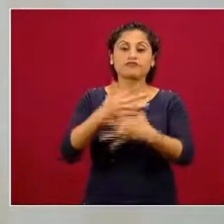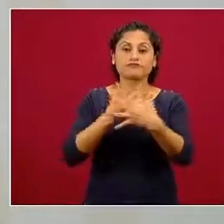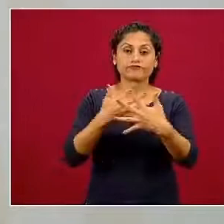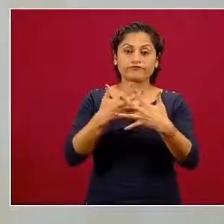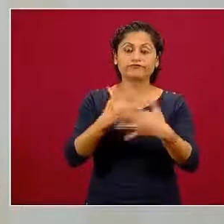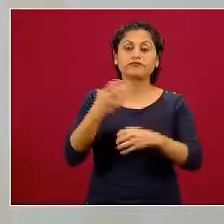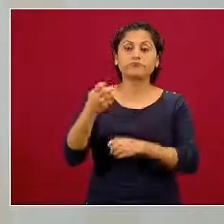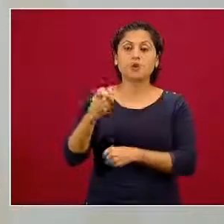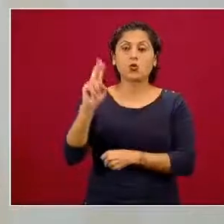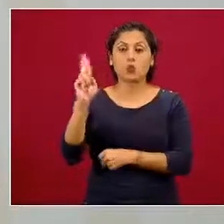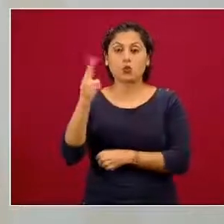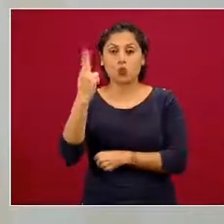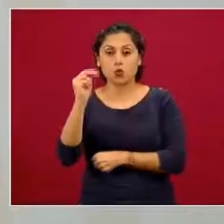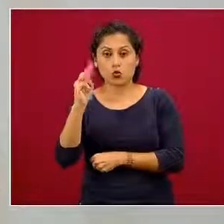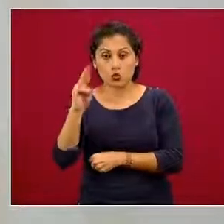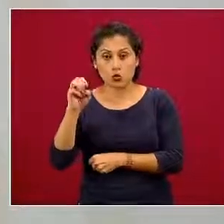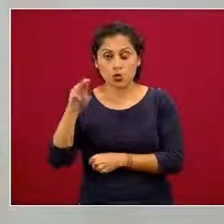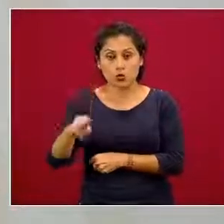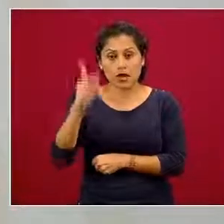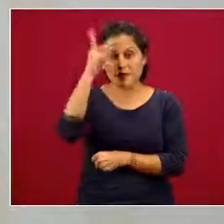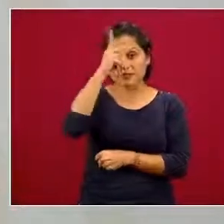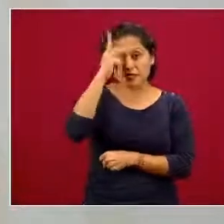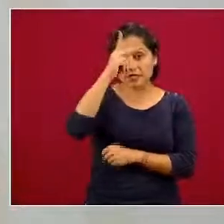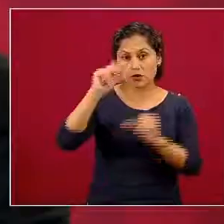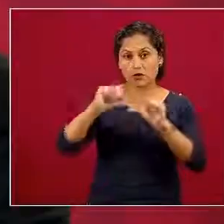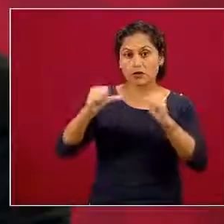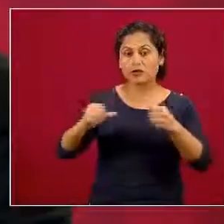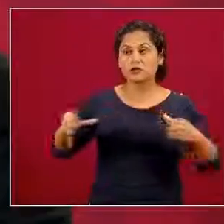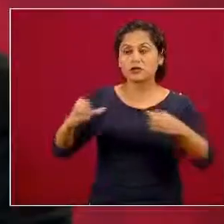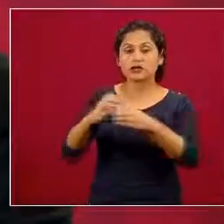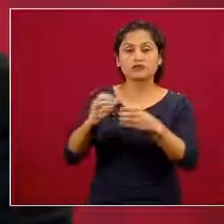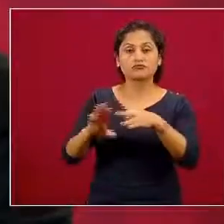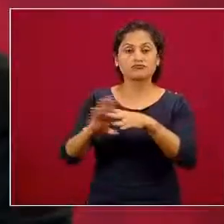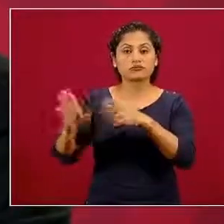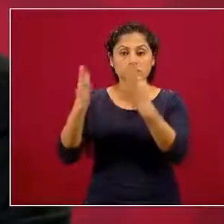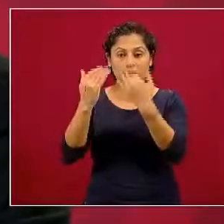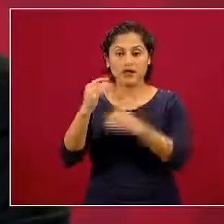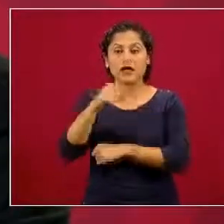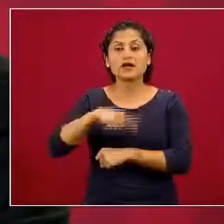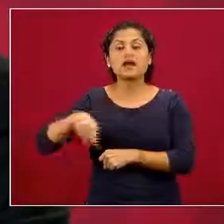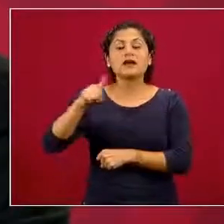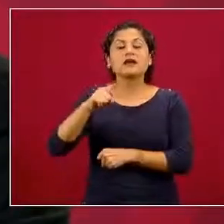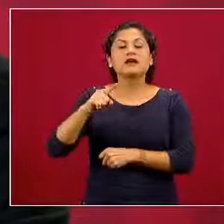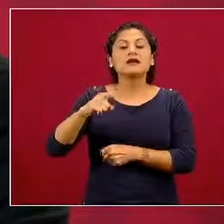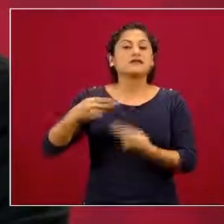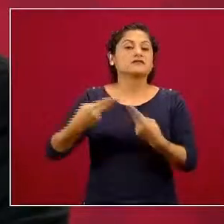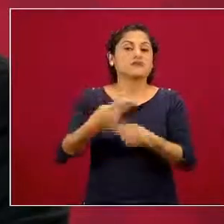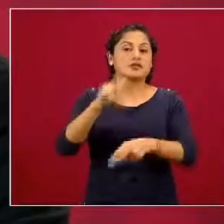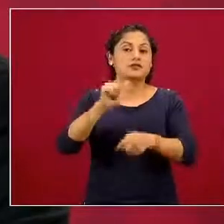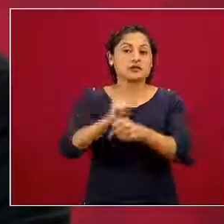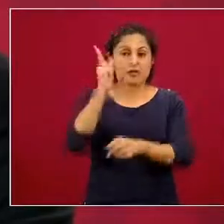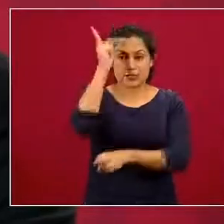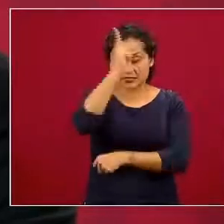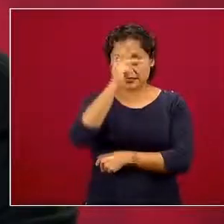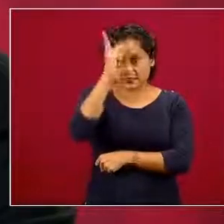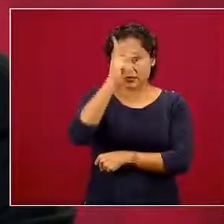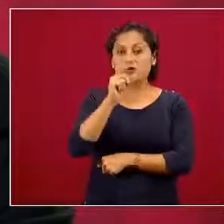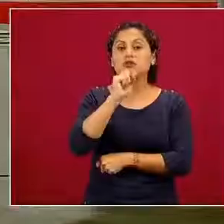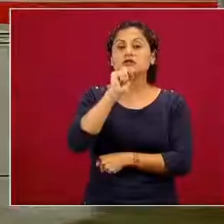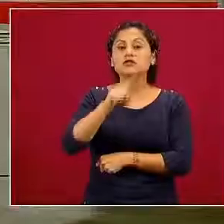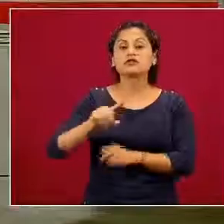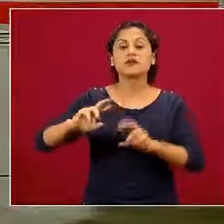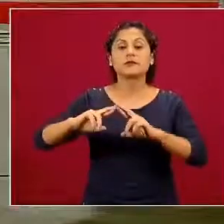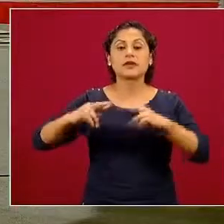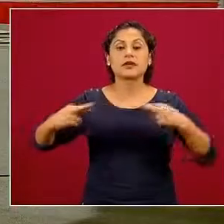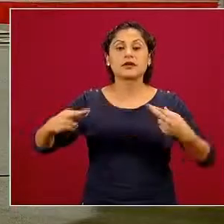la Línea de la UNAM, Psicólogos Sin Fronteras, la Federación Nacional de Psicólogos y la Red de Sostén Emocional